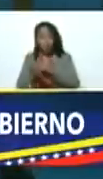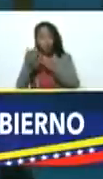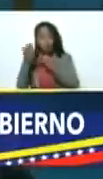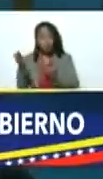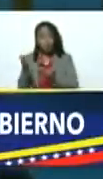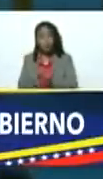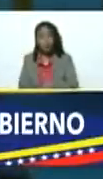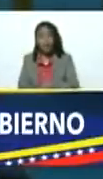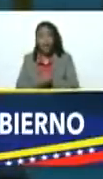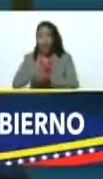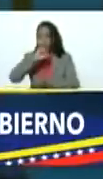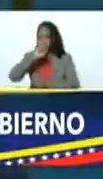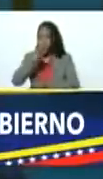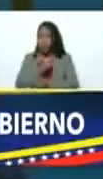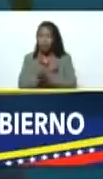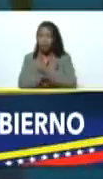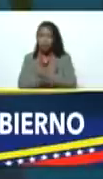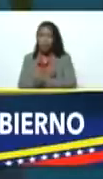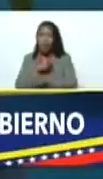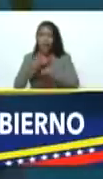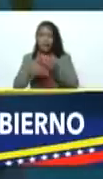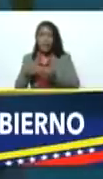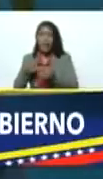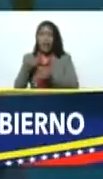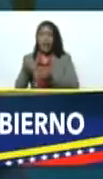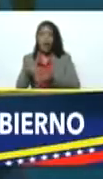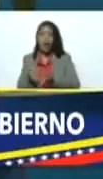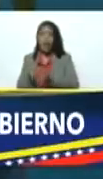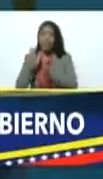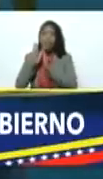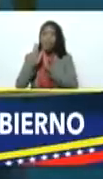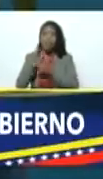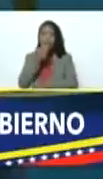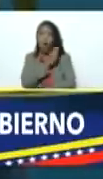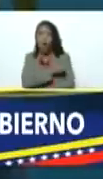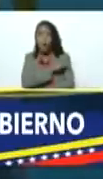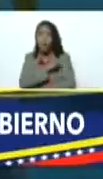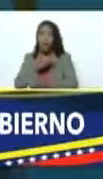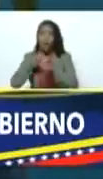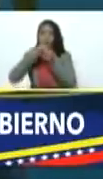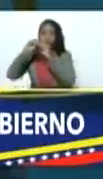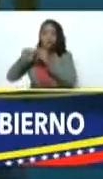y el amor que hay que ponerle para recuperar las instalaciones de hospitales